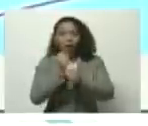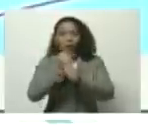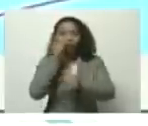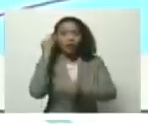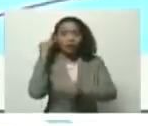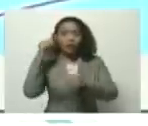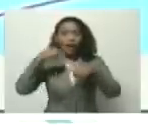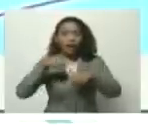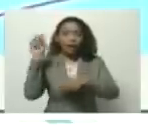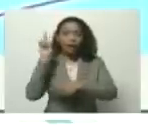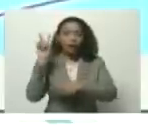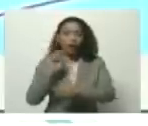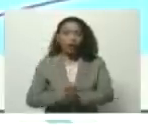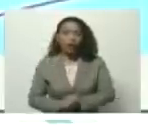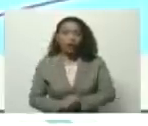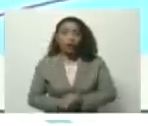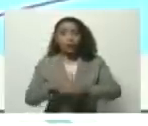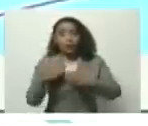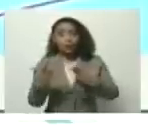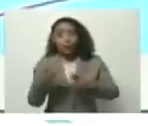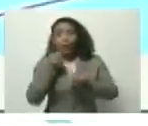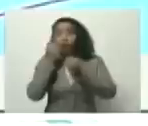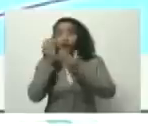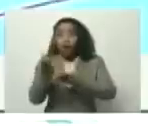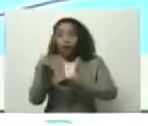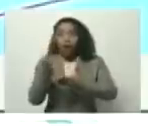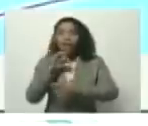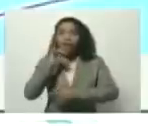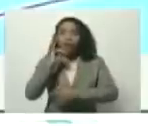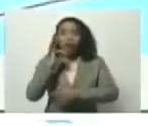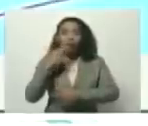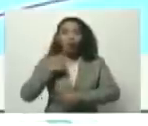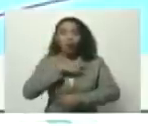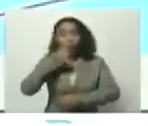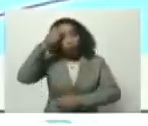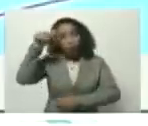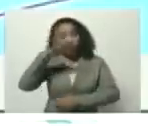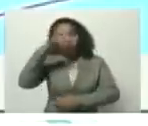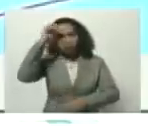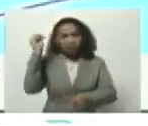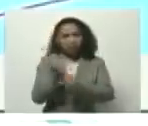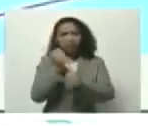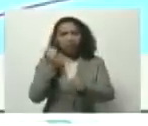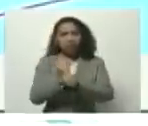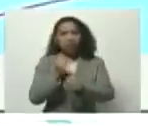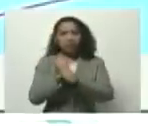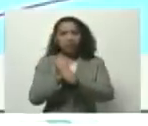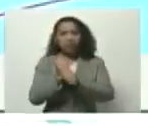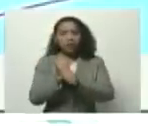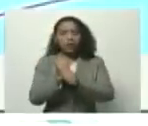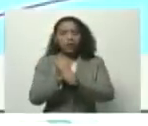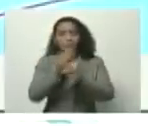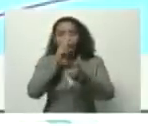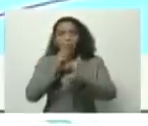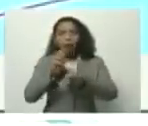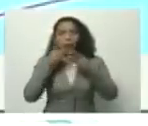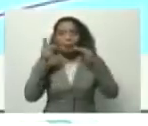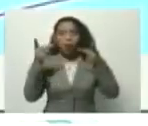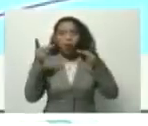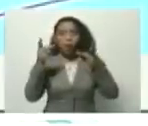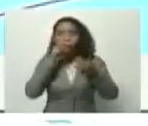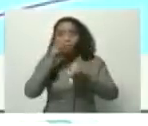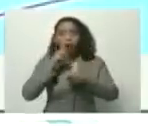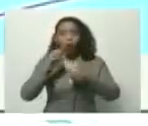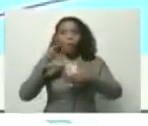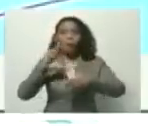de Venezuela. Así que es una buena noticia para nuestro pueblo trabajador a través de la banca pública, Banco